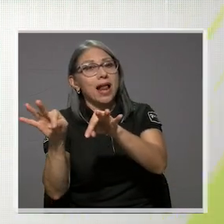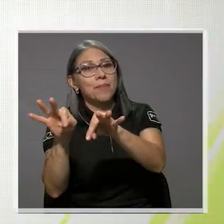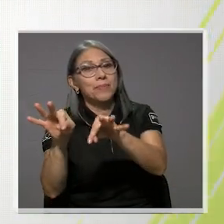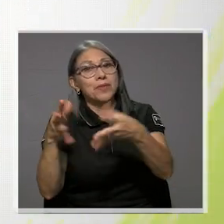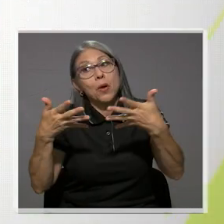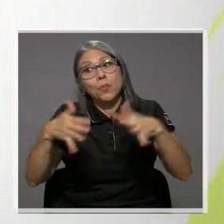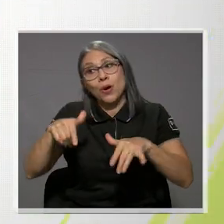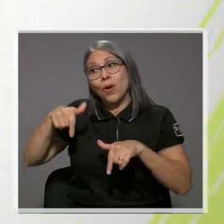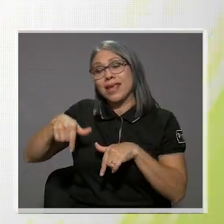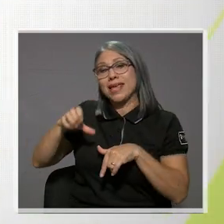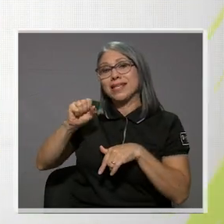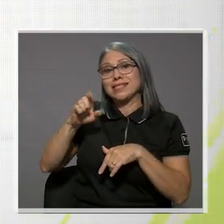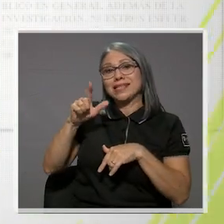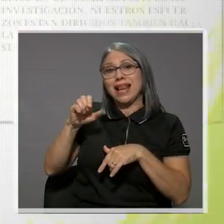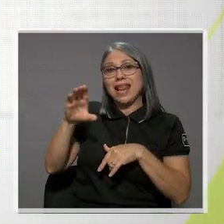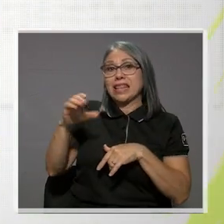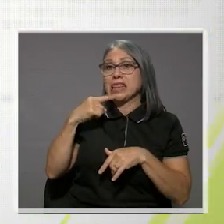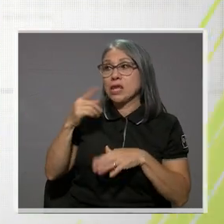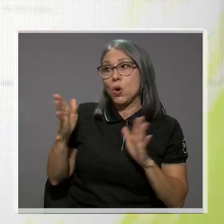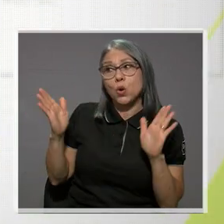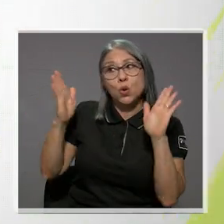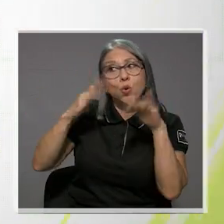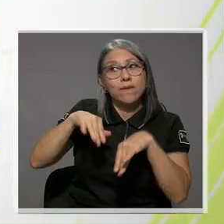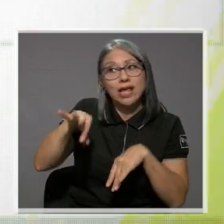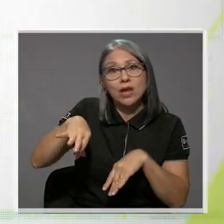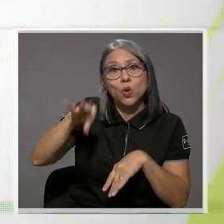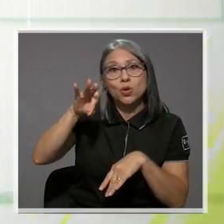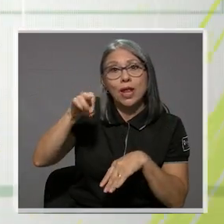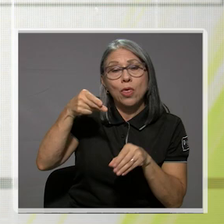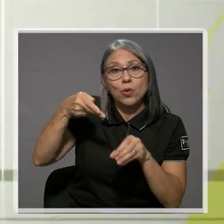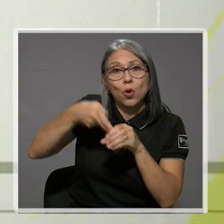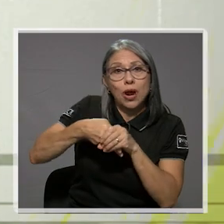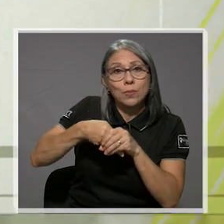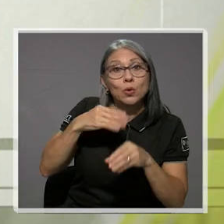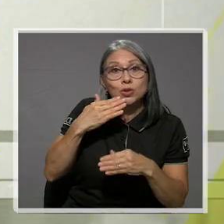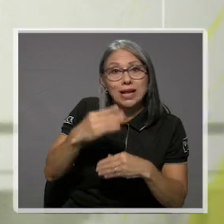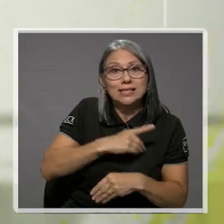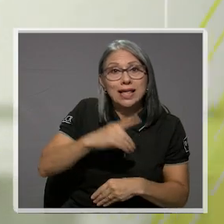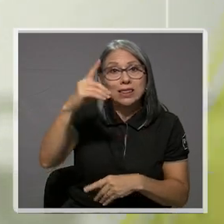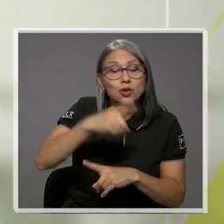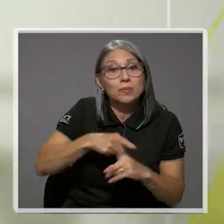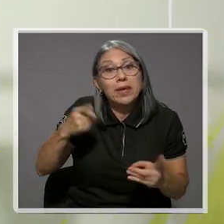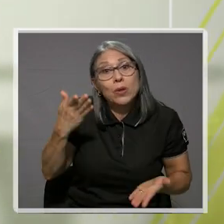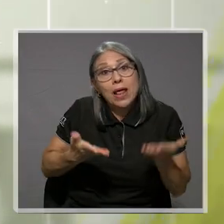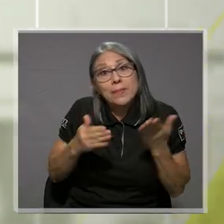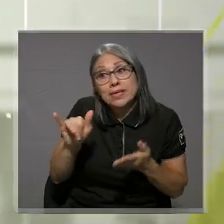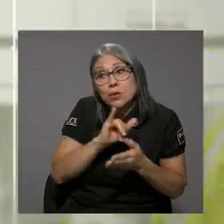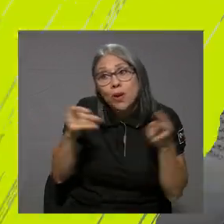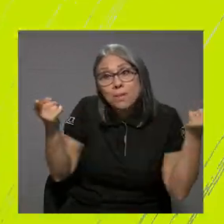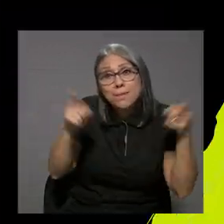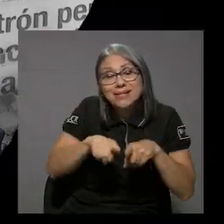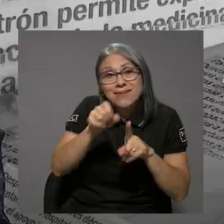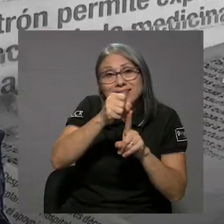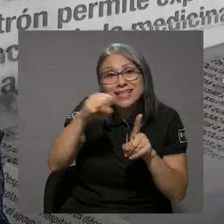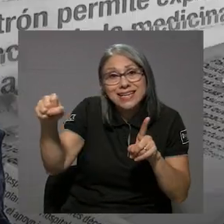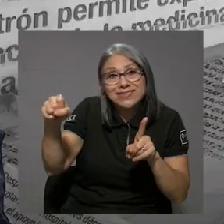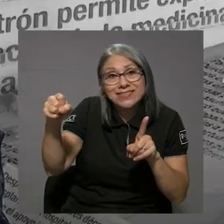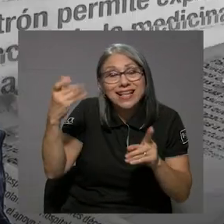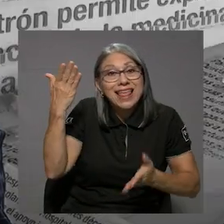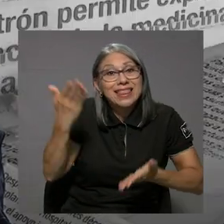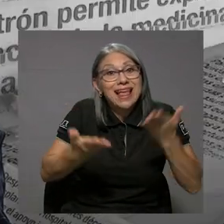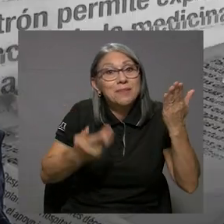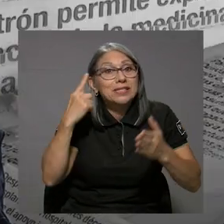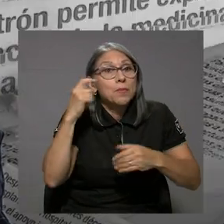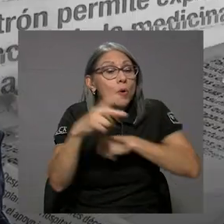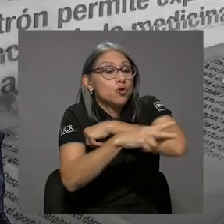el CELEC dijo que no habían encontrado hidrocarburos, gracias a Dios, pero es muy posible, como ocurría en Siquirres, que por robo